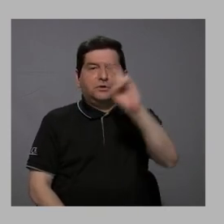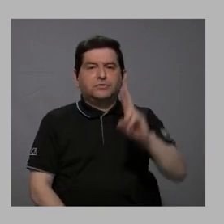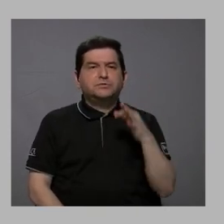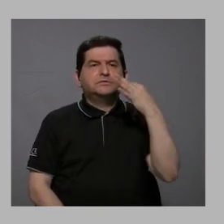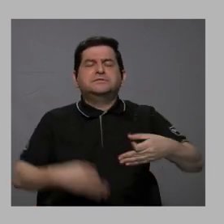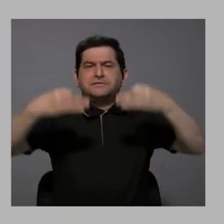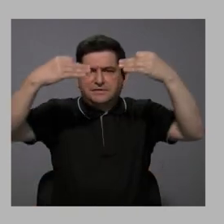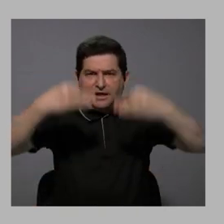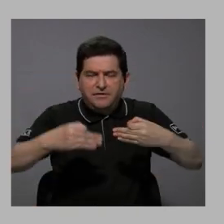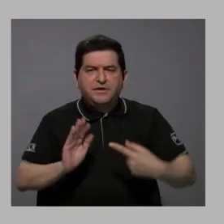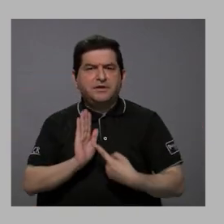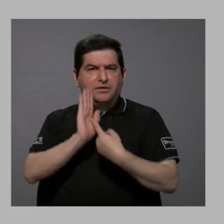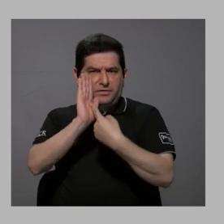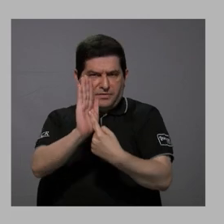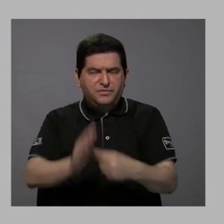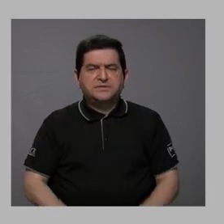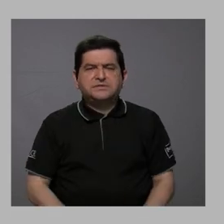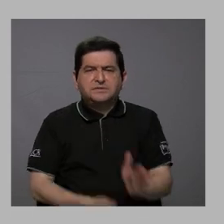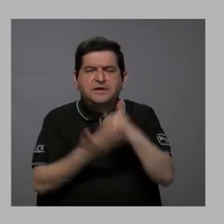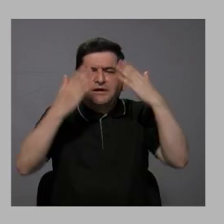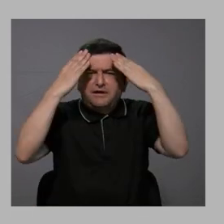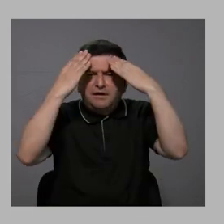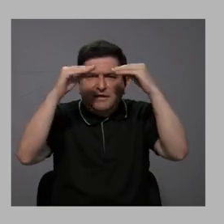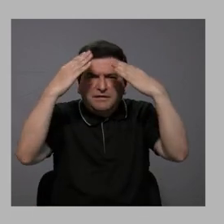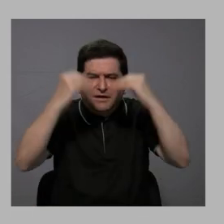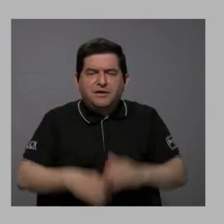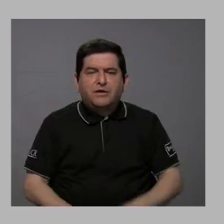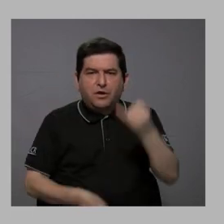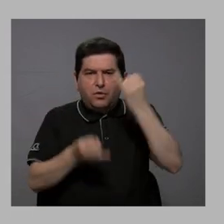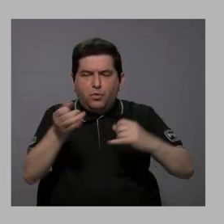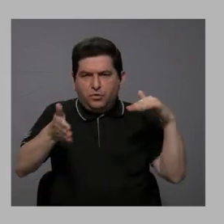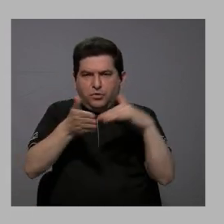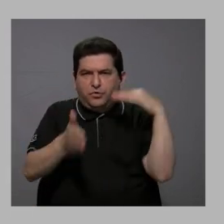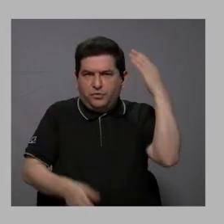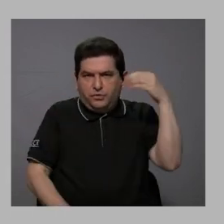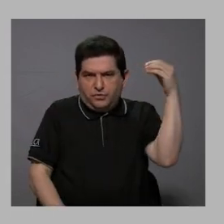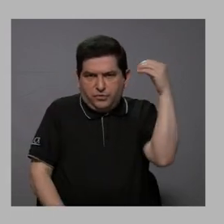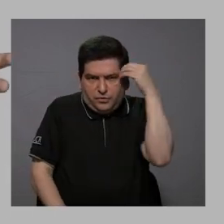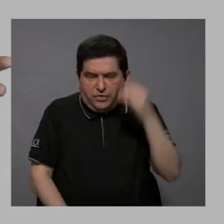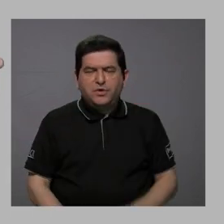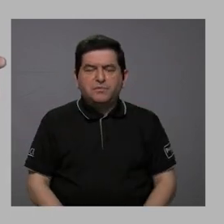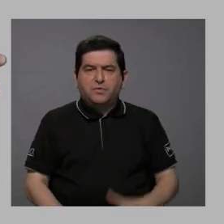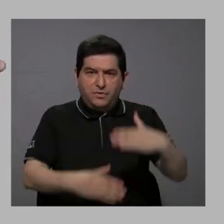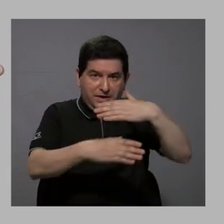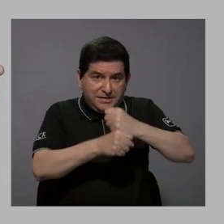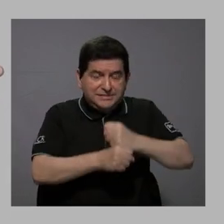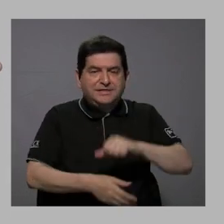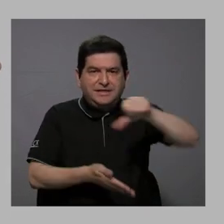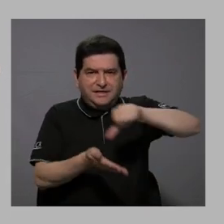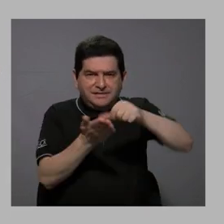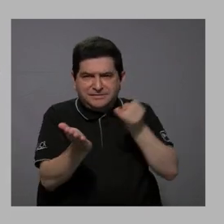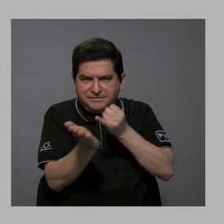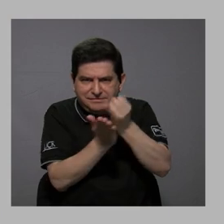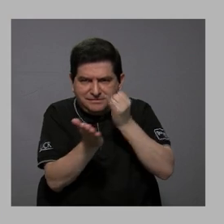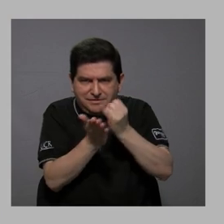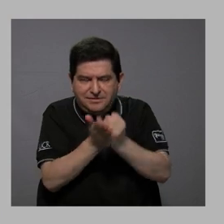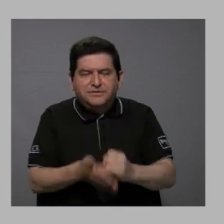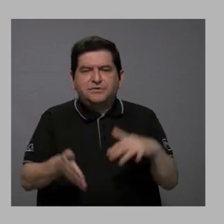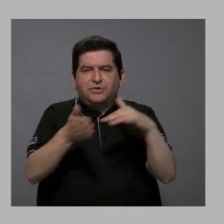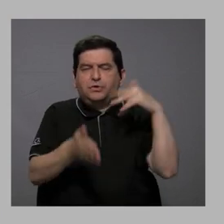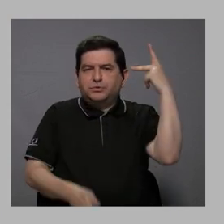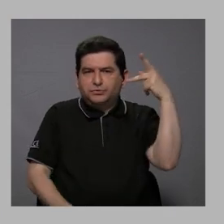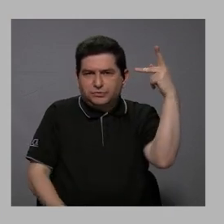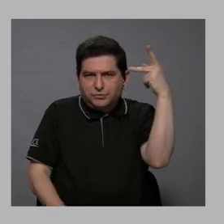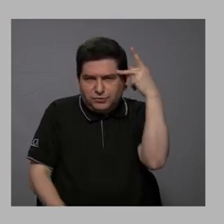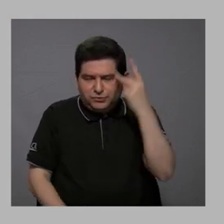Rica en juego le trae algunos de los hallazgos del último estudio de opinión realizado por el Centro de Investigación y